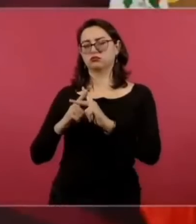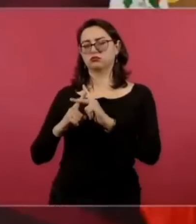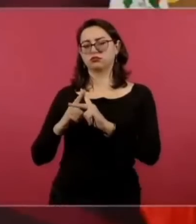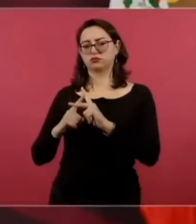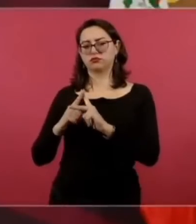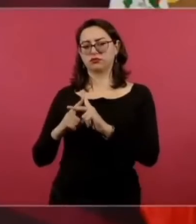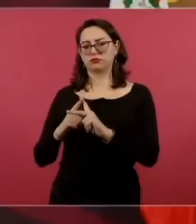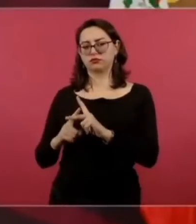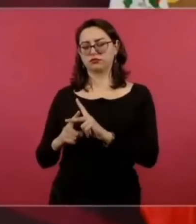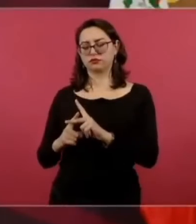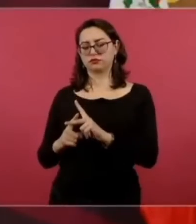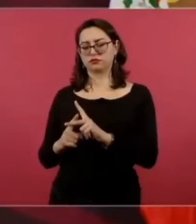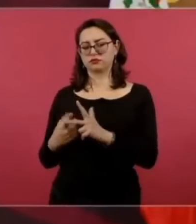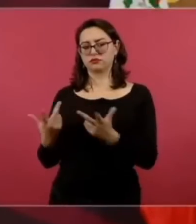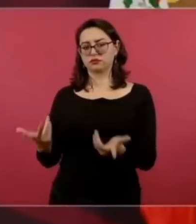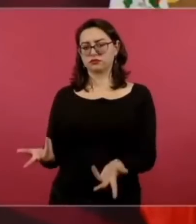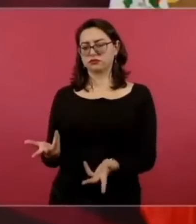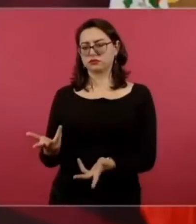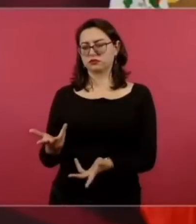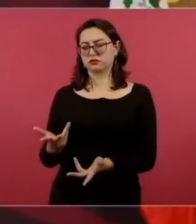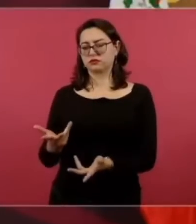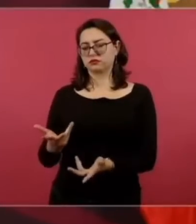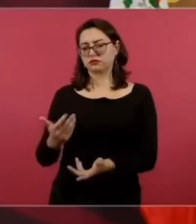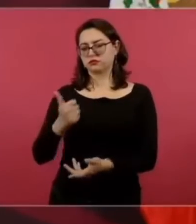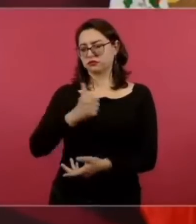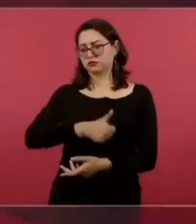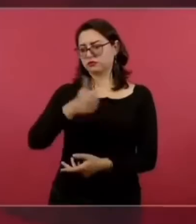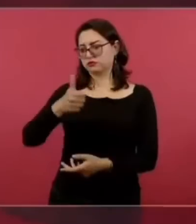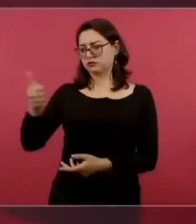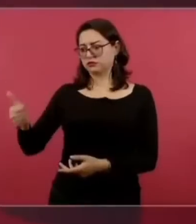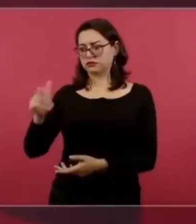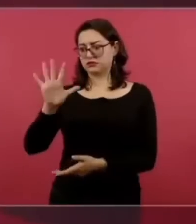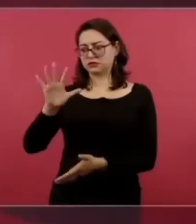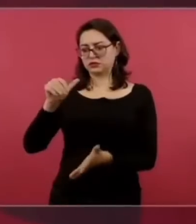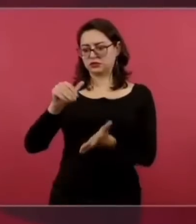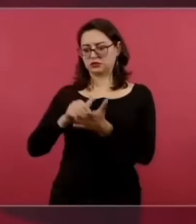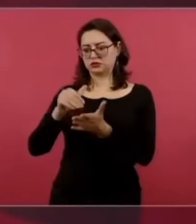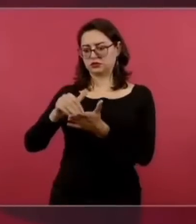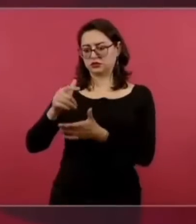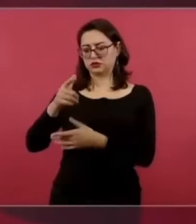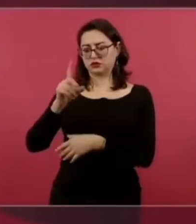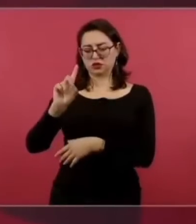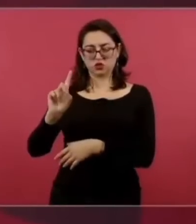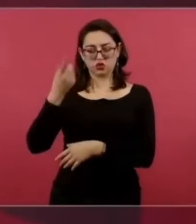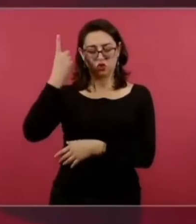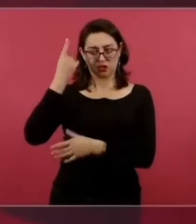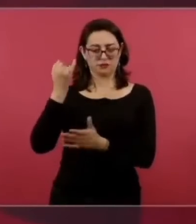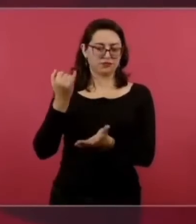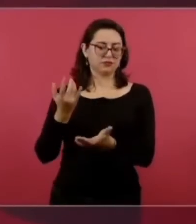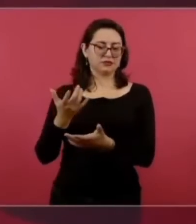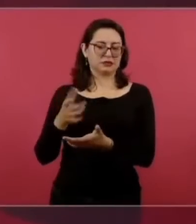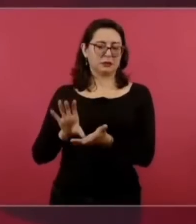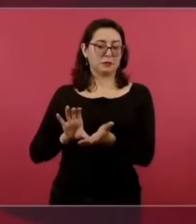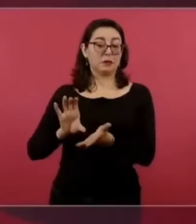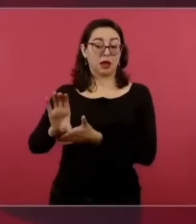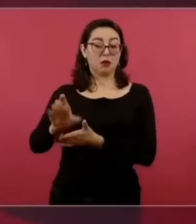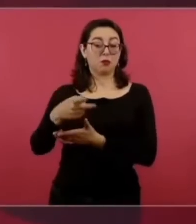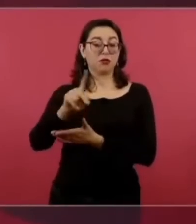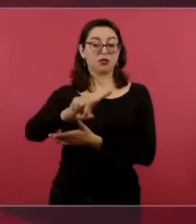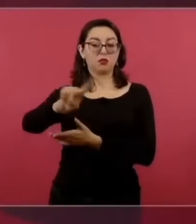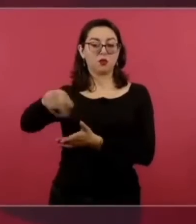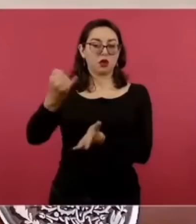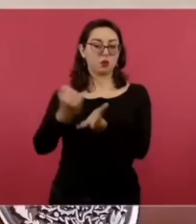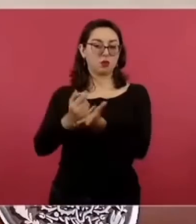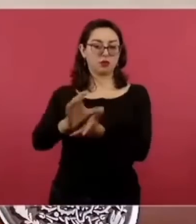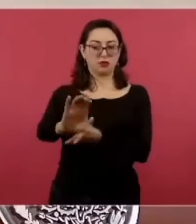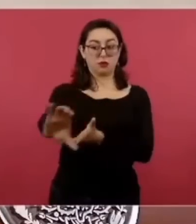cuando muchos 5 mil porque queda el impuesto en la hacienda pública